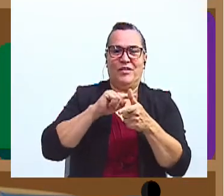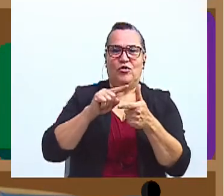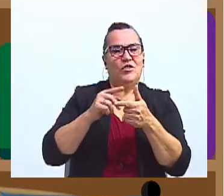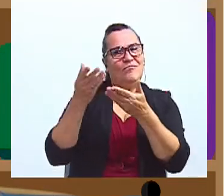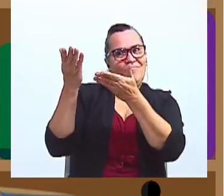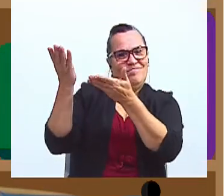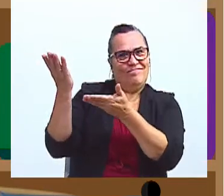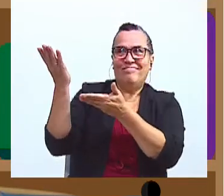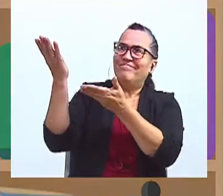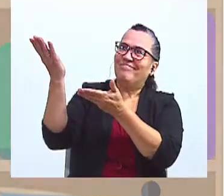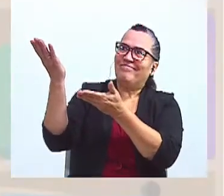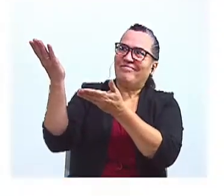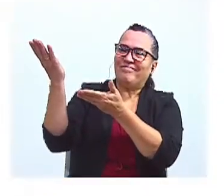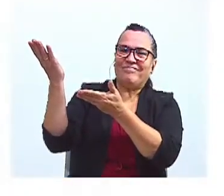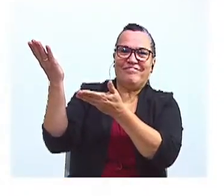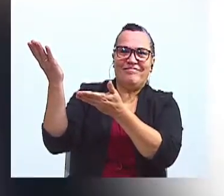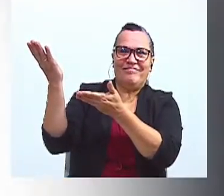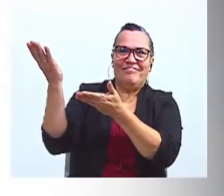con el repaso del verbo.